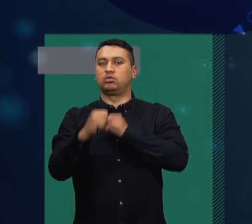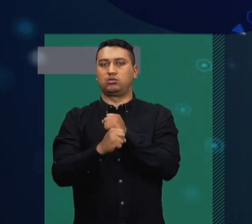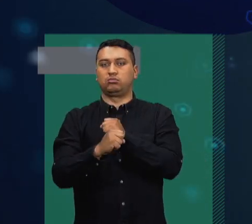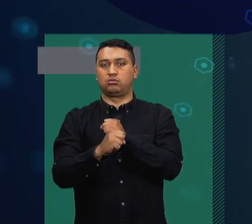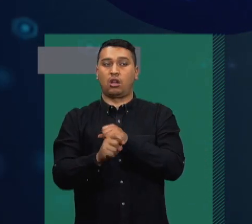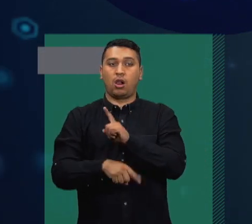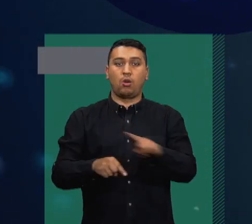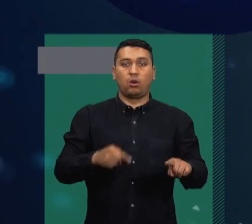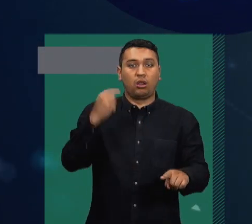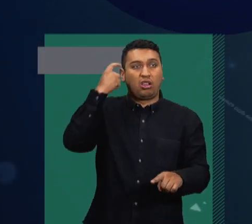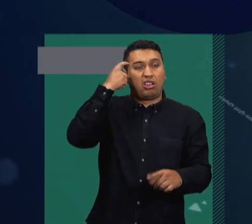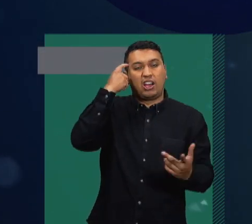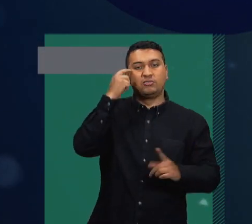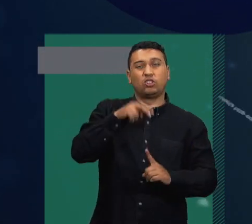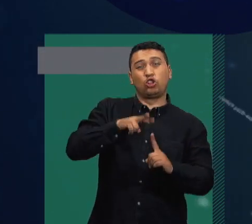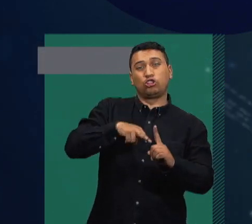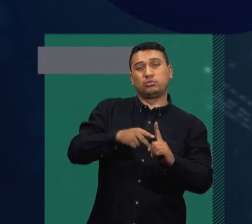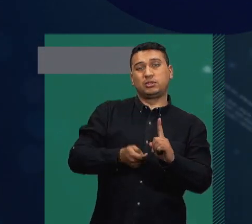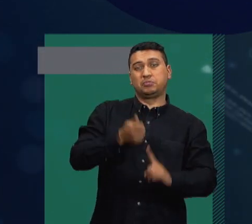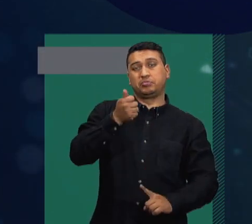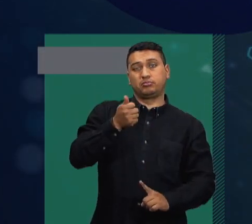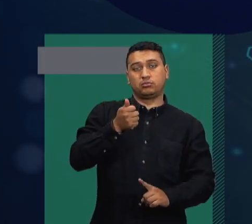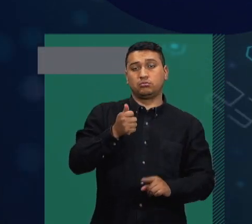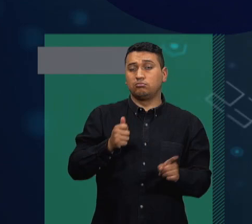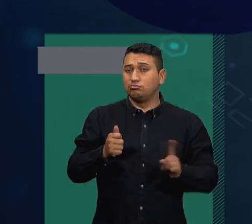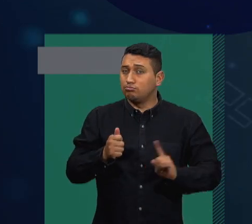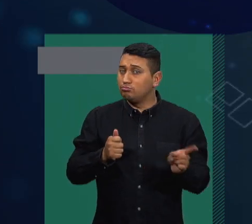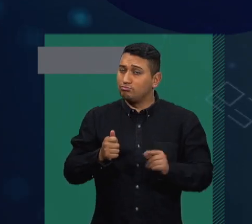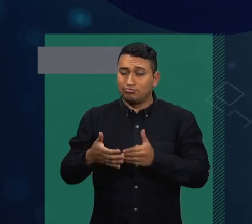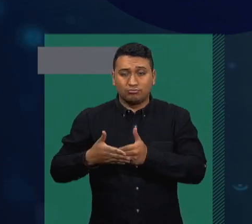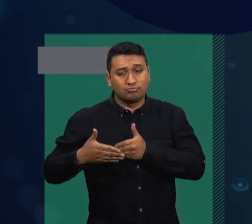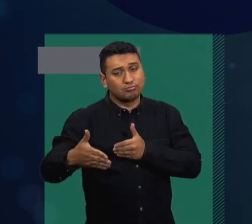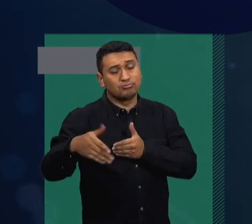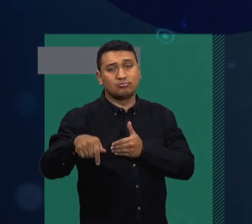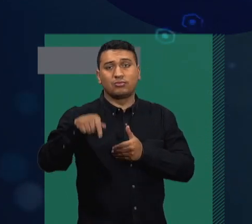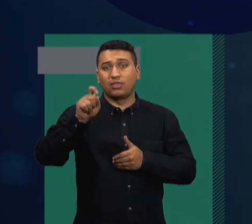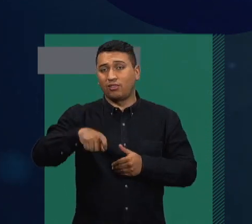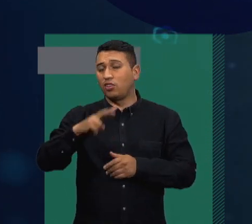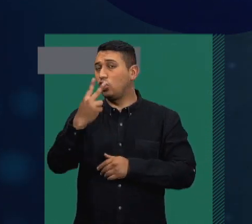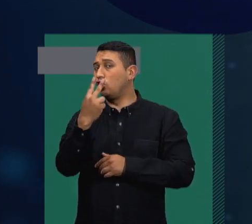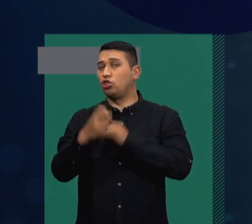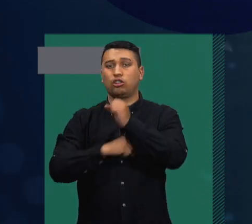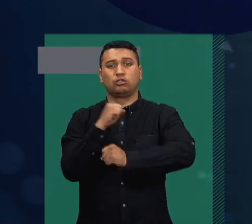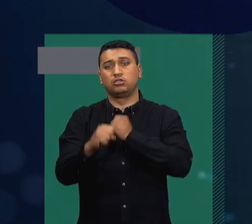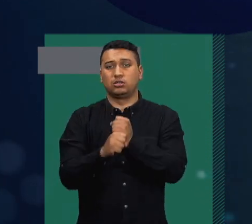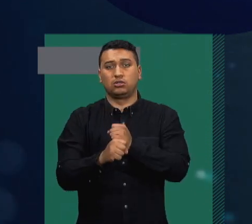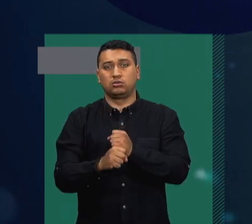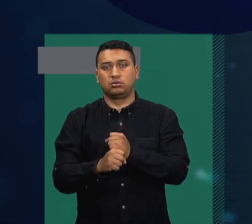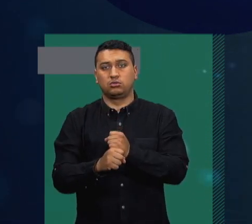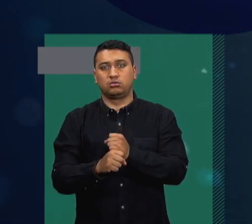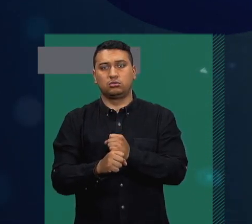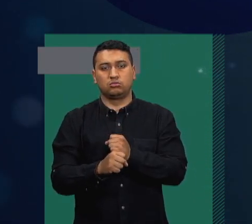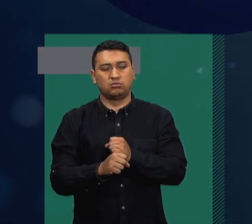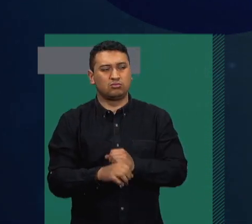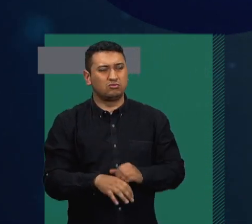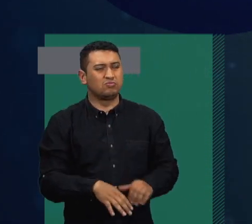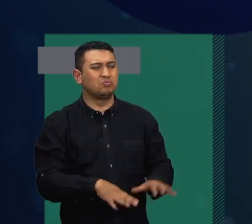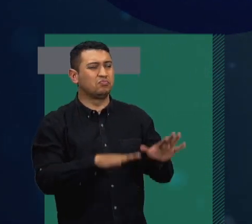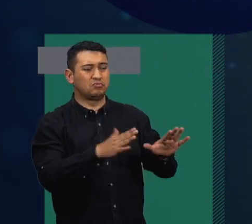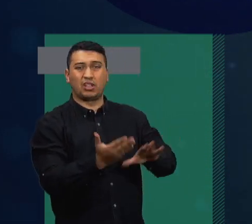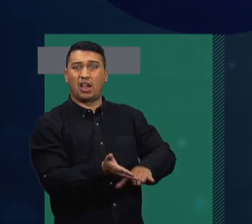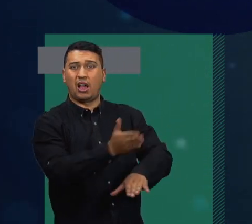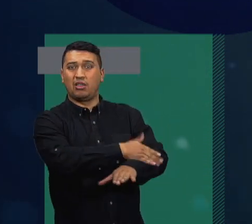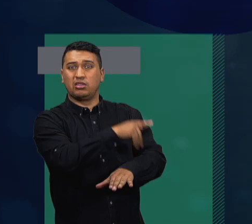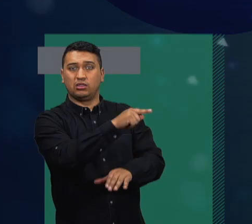cuando el encierro, dije, esto va a durar mínimo dos meses. No, pero es que estos son dos, un ensayo, dije, estos son dos meses,